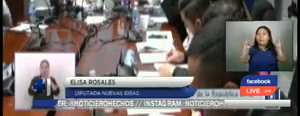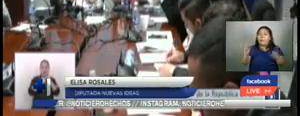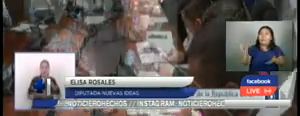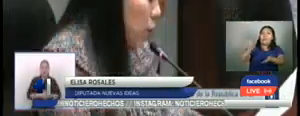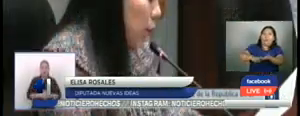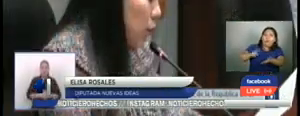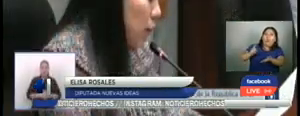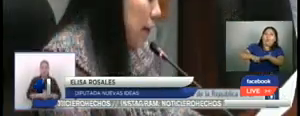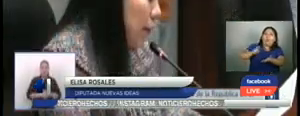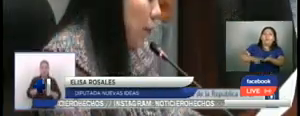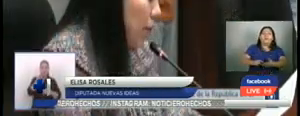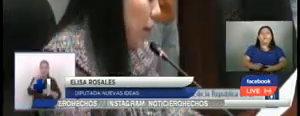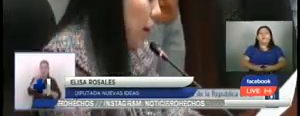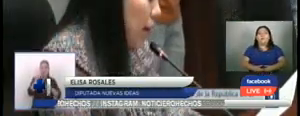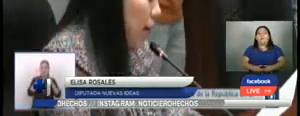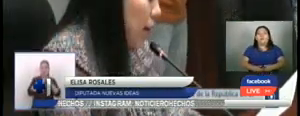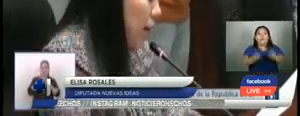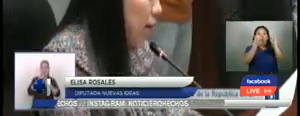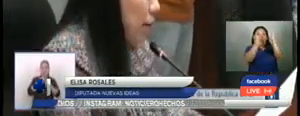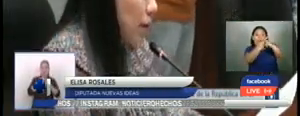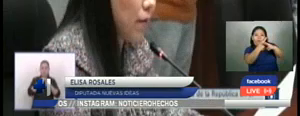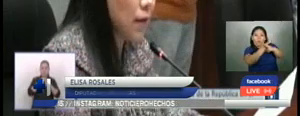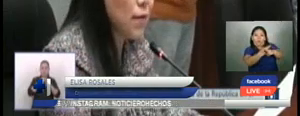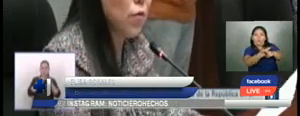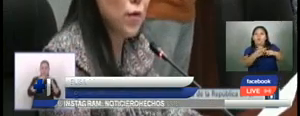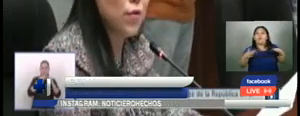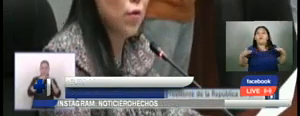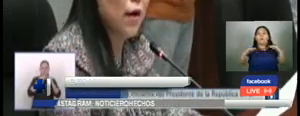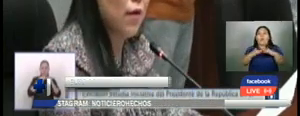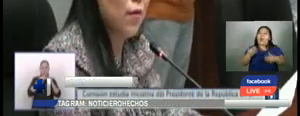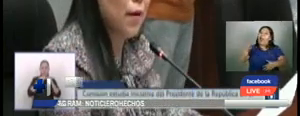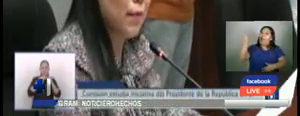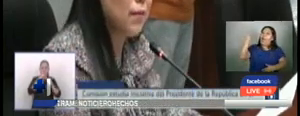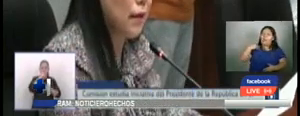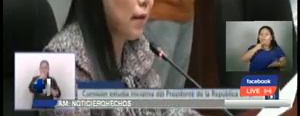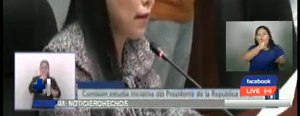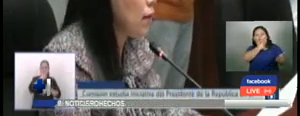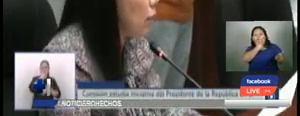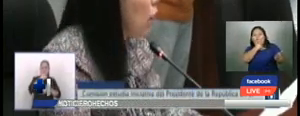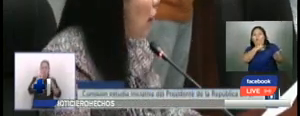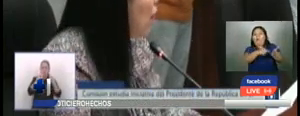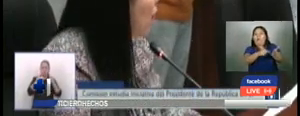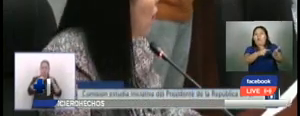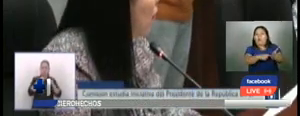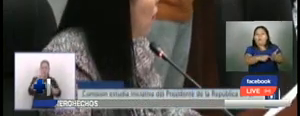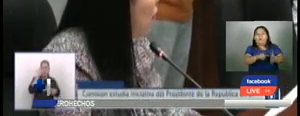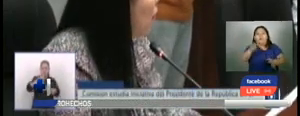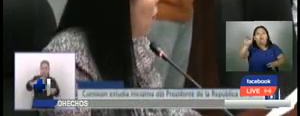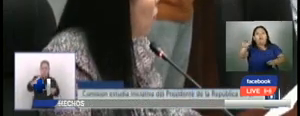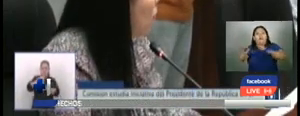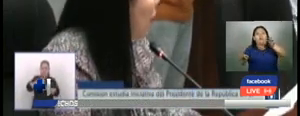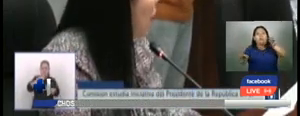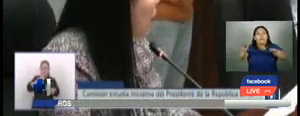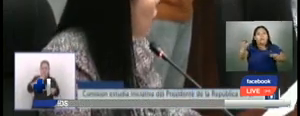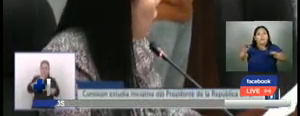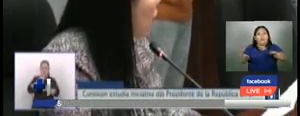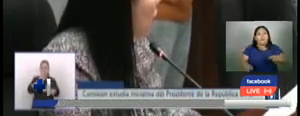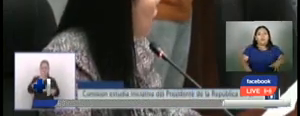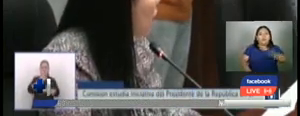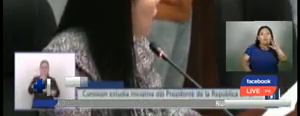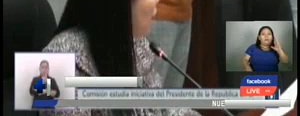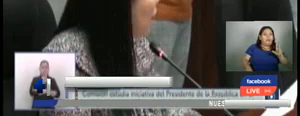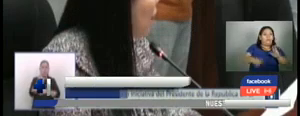El otro punto que se modifica y que también había sido cuestionado es mantener el tribunal con tres